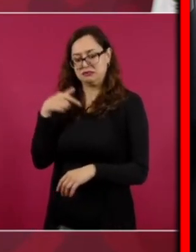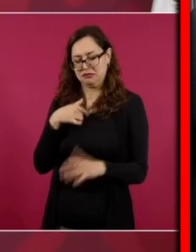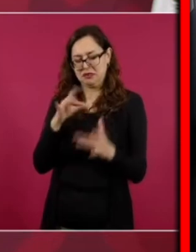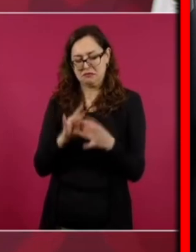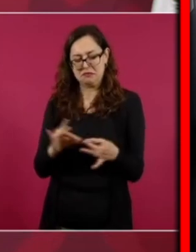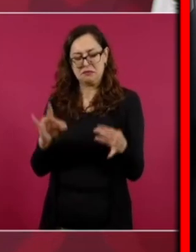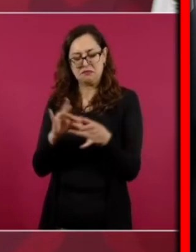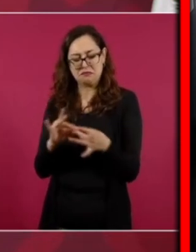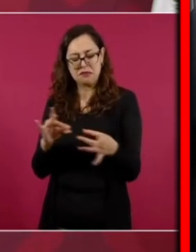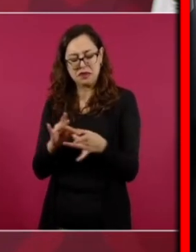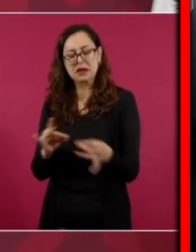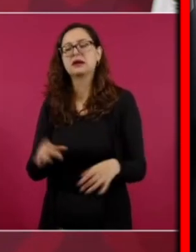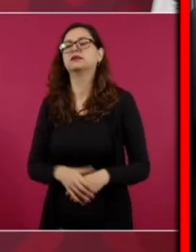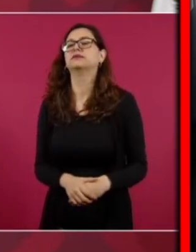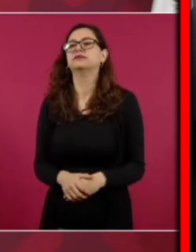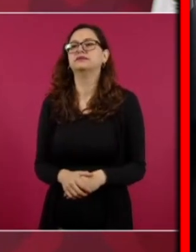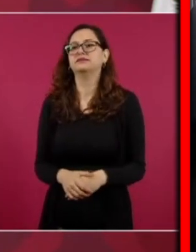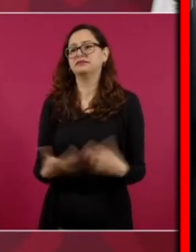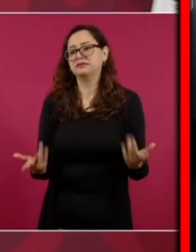dictatoriales